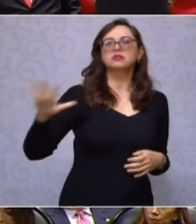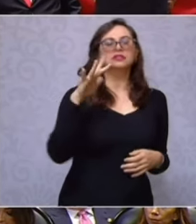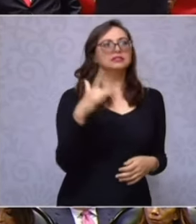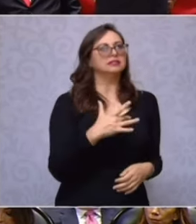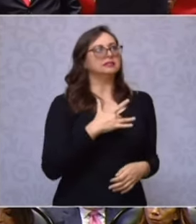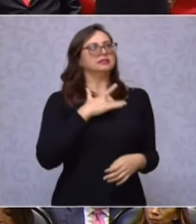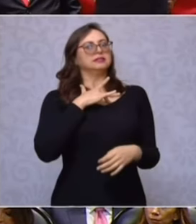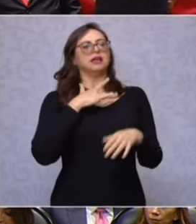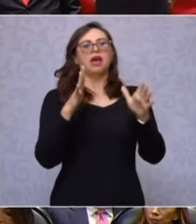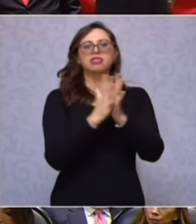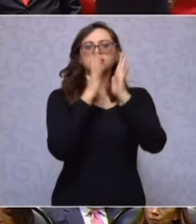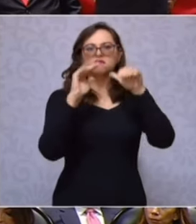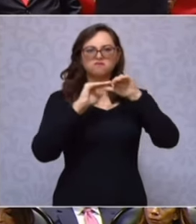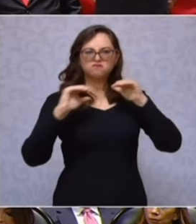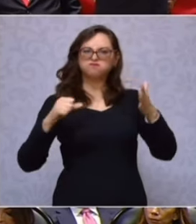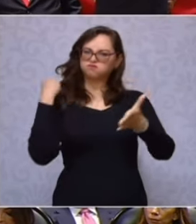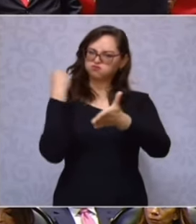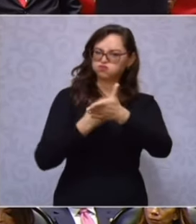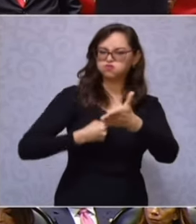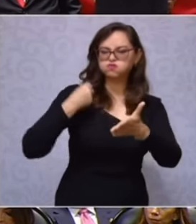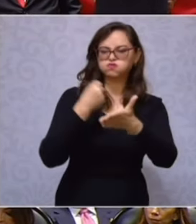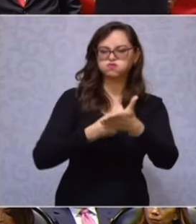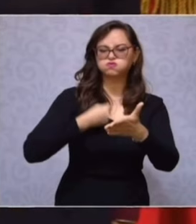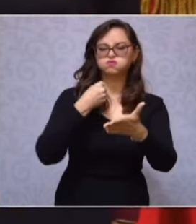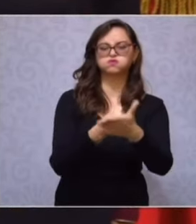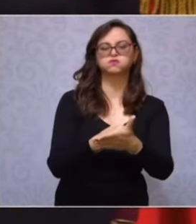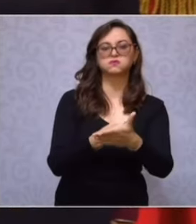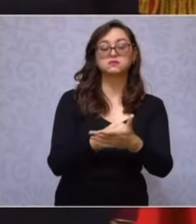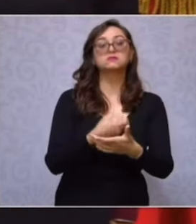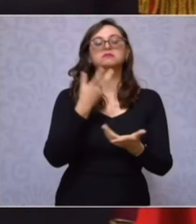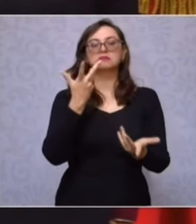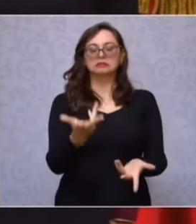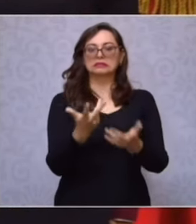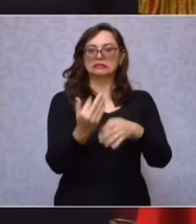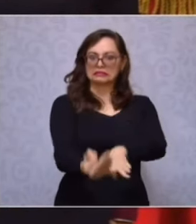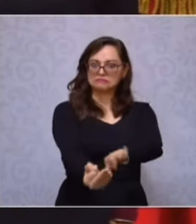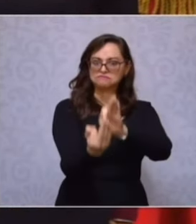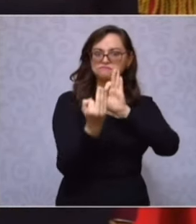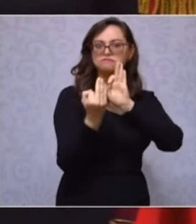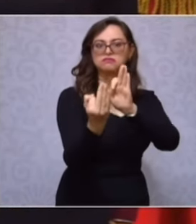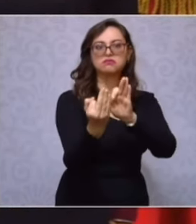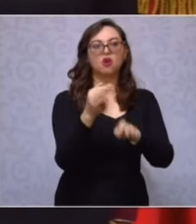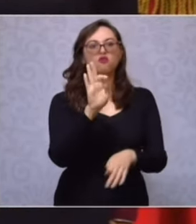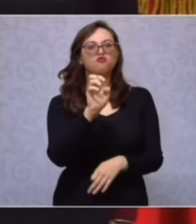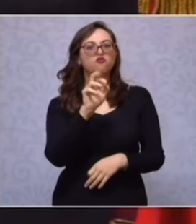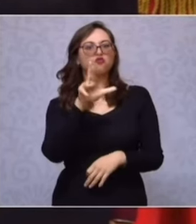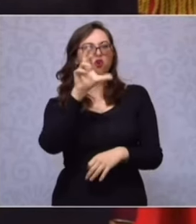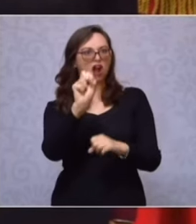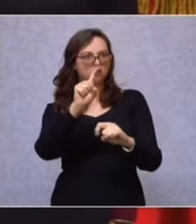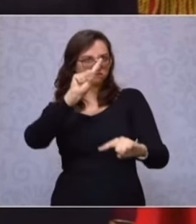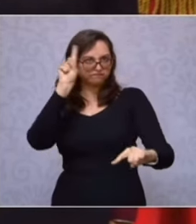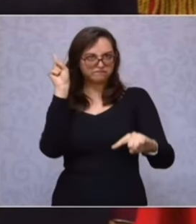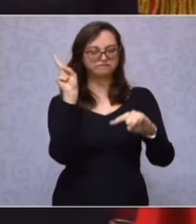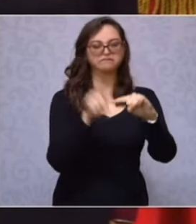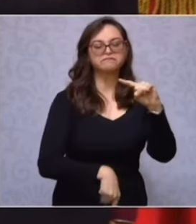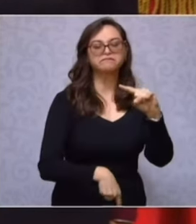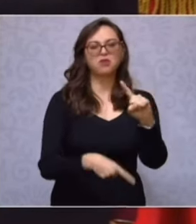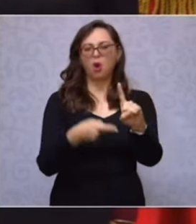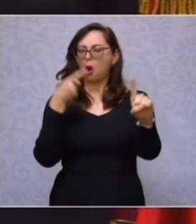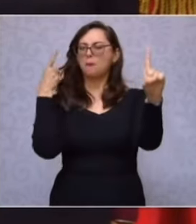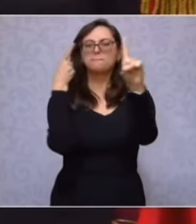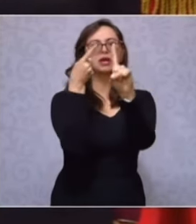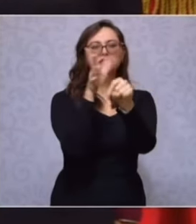En comparecencia frente al juicio de desafuero, cuyo único propósito era el